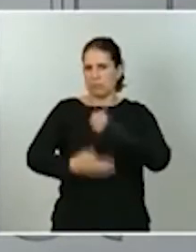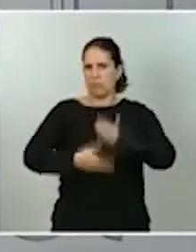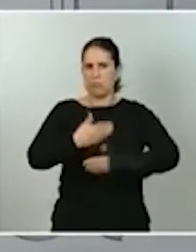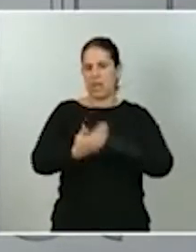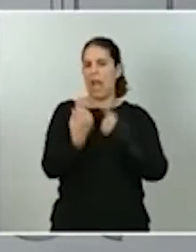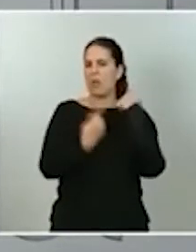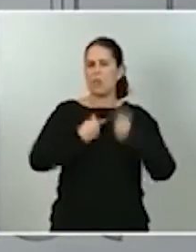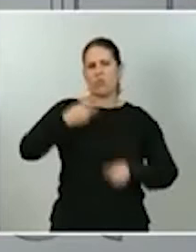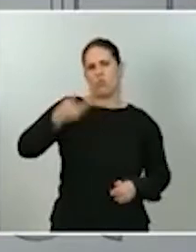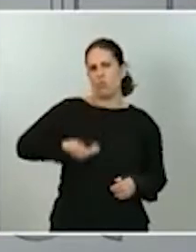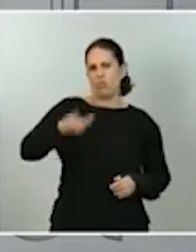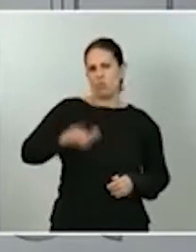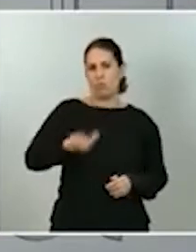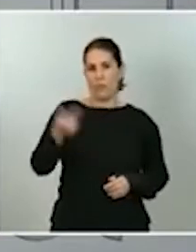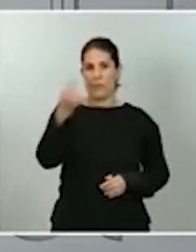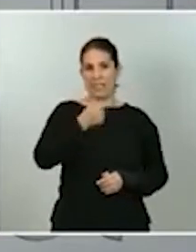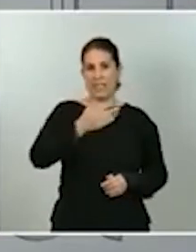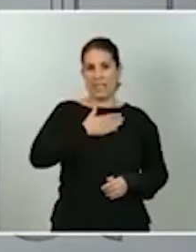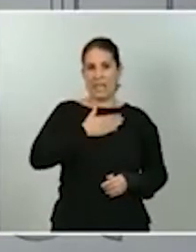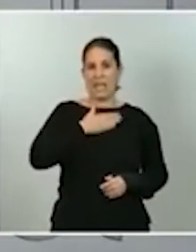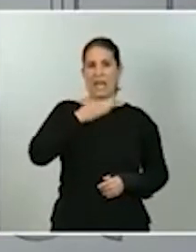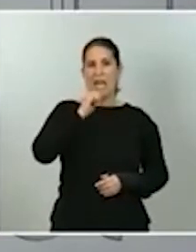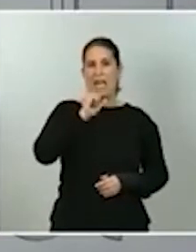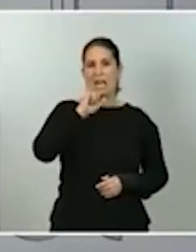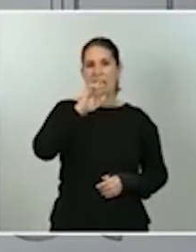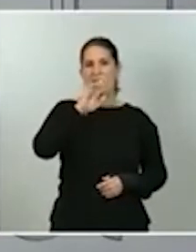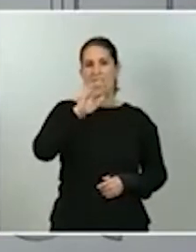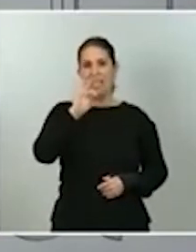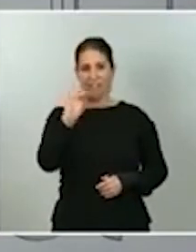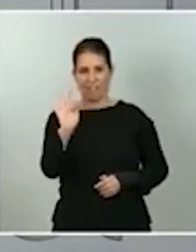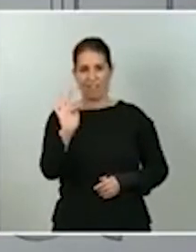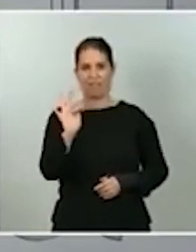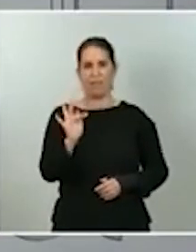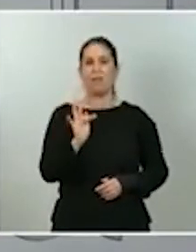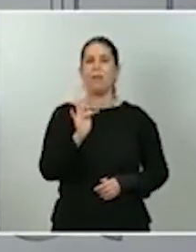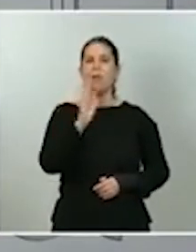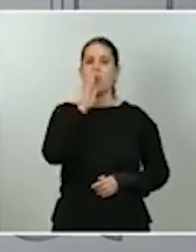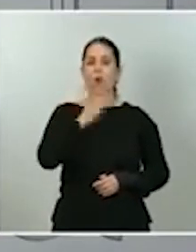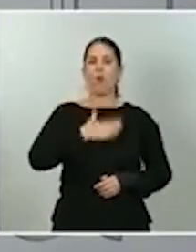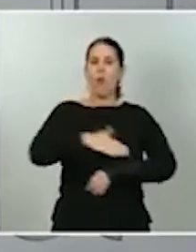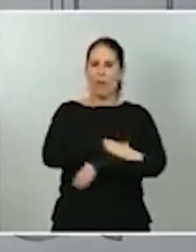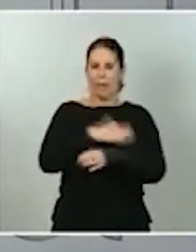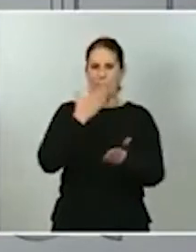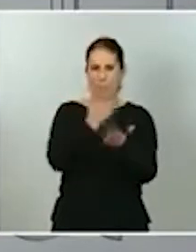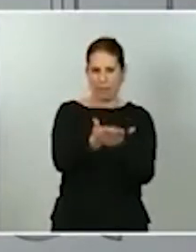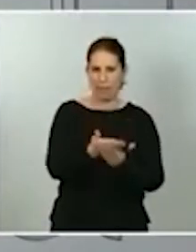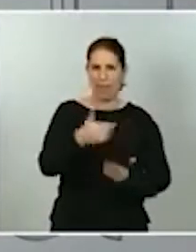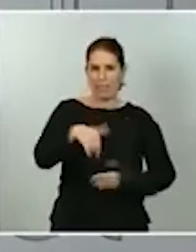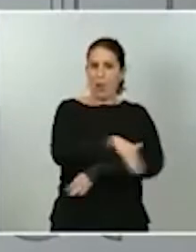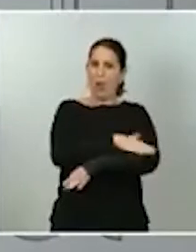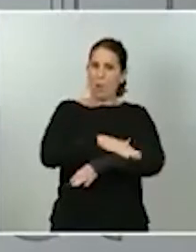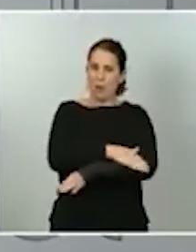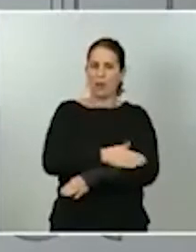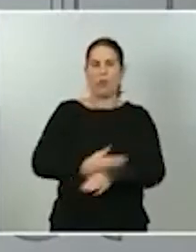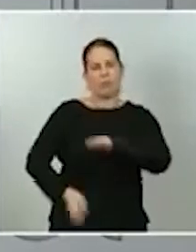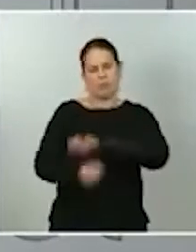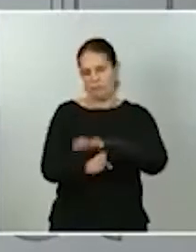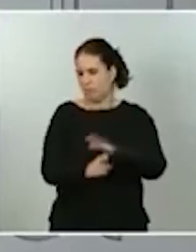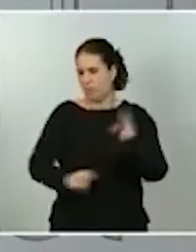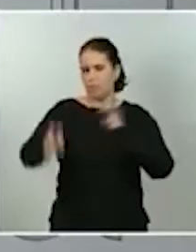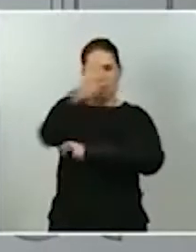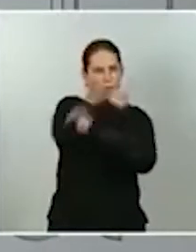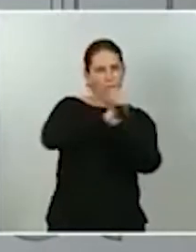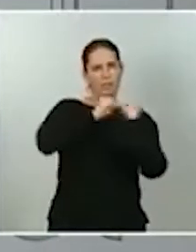diseña la propia AIREF, a encargos de este Gobierno. Este Gobierno va a seguir en ese trabajo de búsqueda de la eficiencia en el gasto,